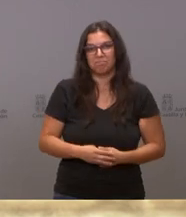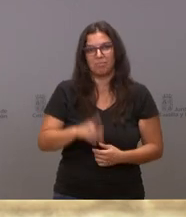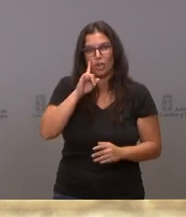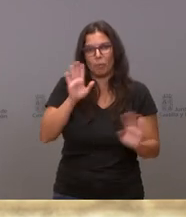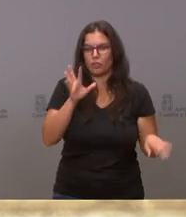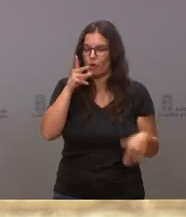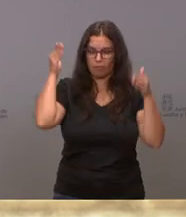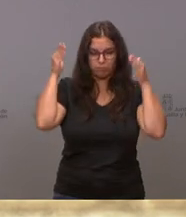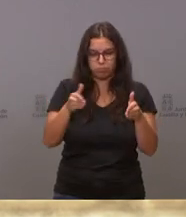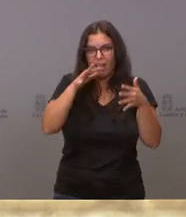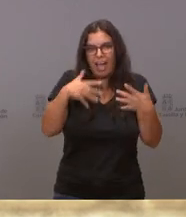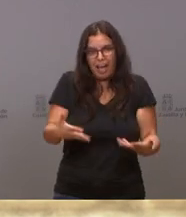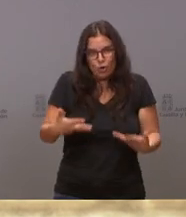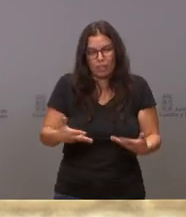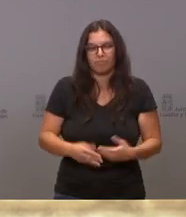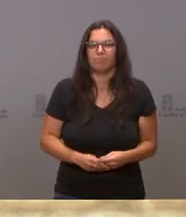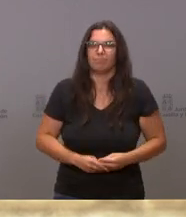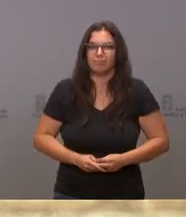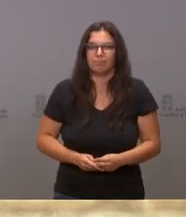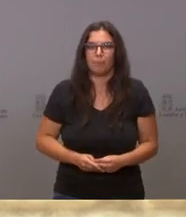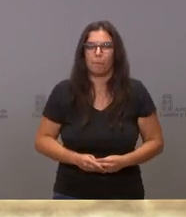estoy centrado en mi trabajo en esta legislatura.